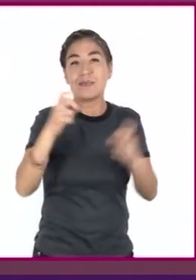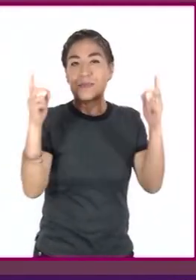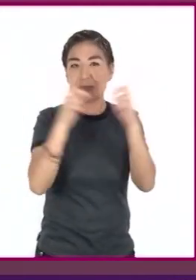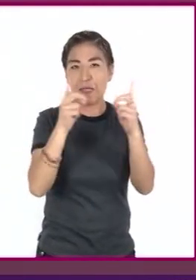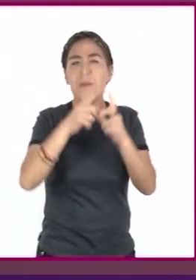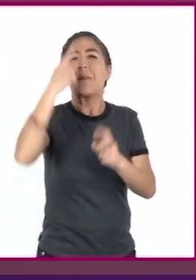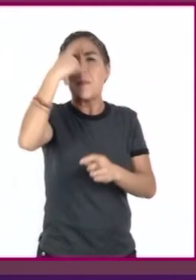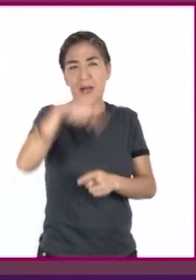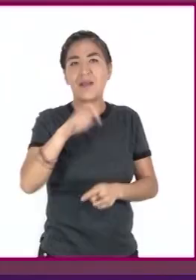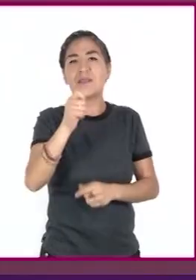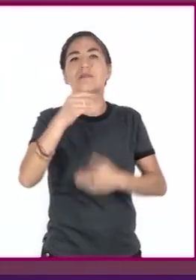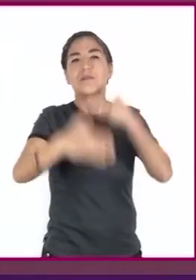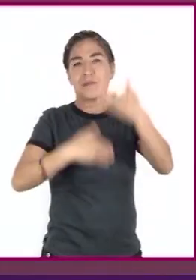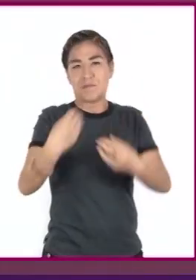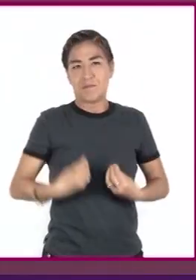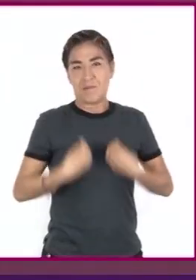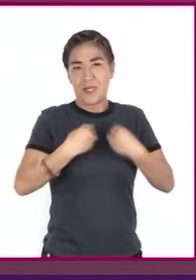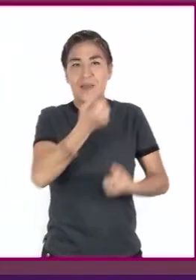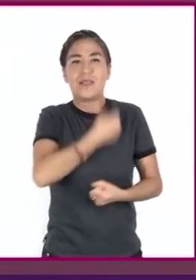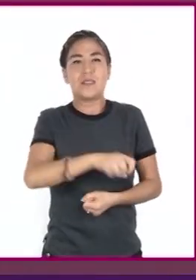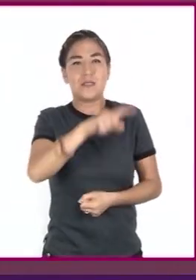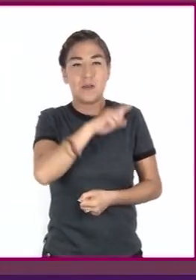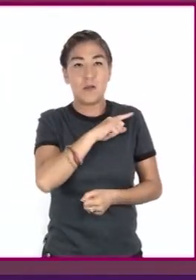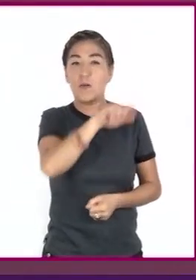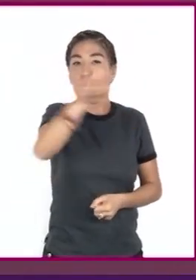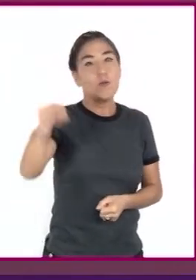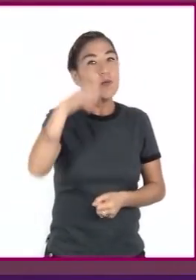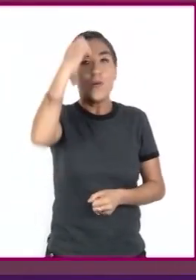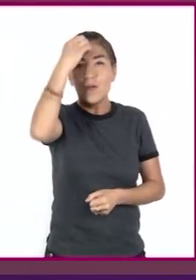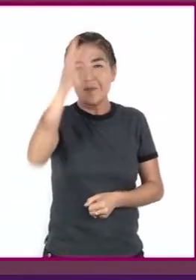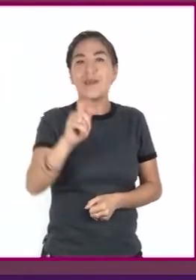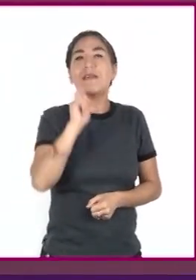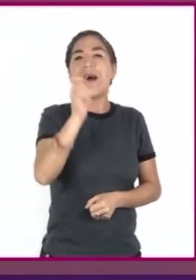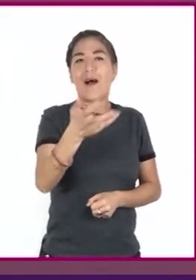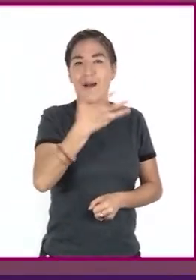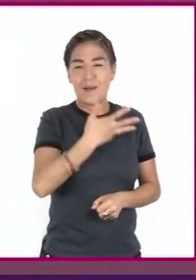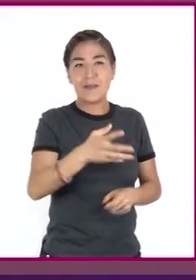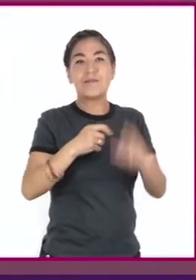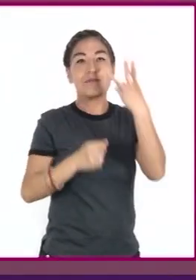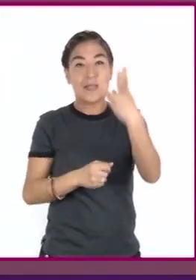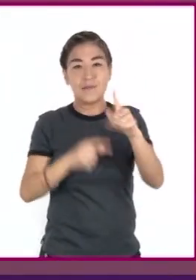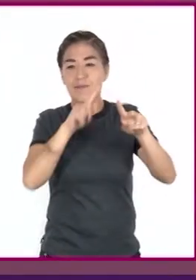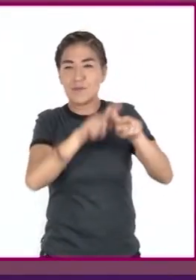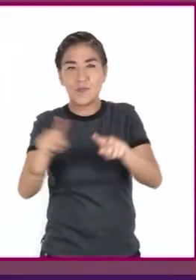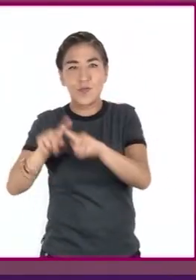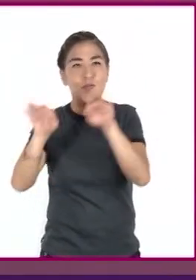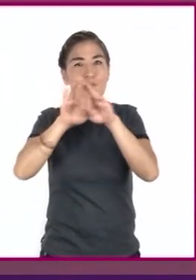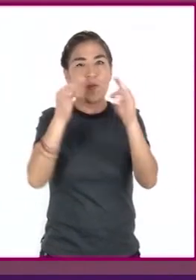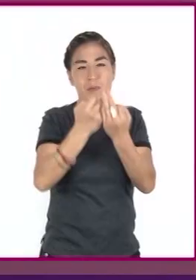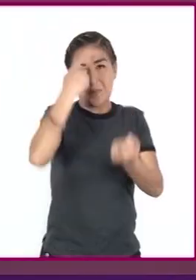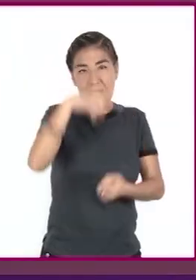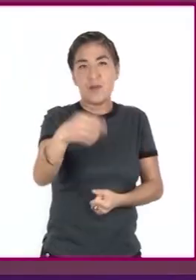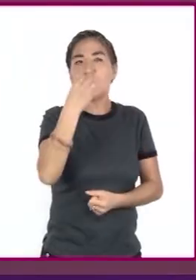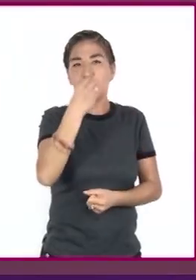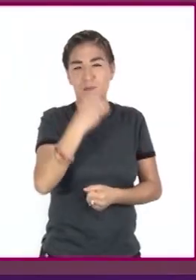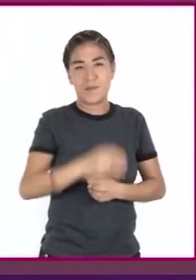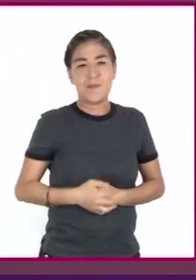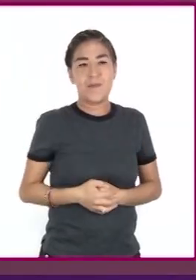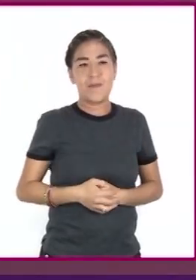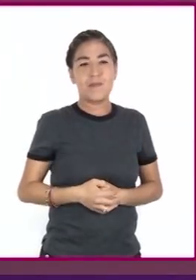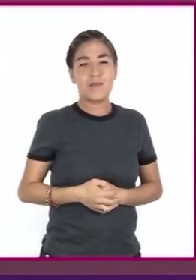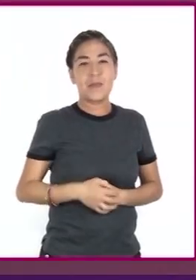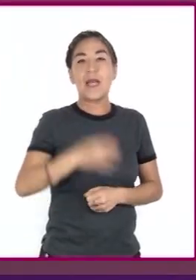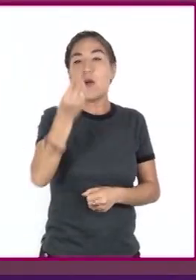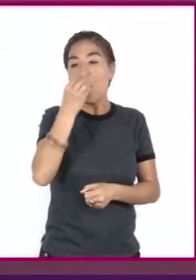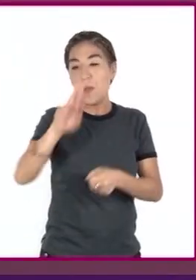contribuyen a una vida saludable. No olvidemos que existen tres tipos de alimentos que debemos considerar. Los